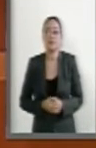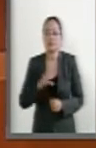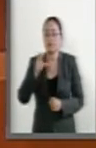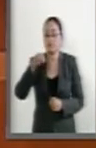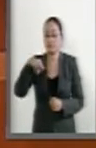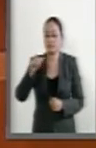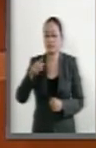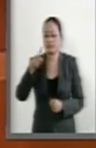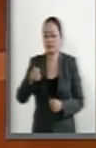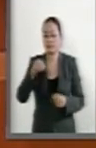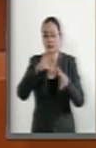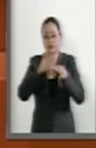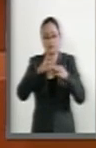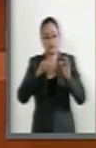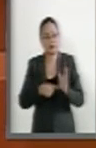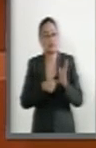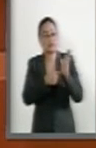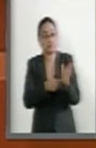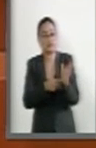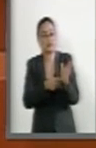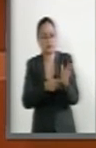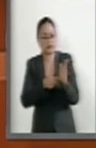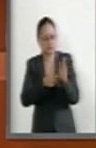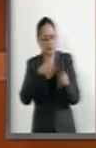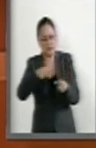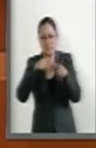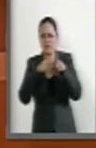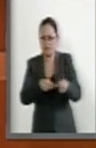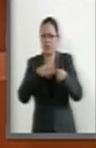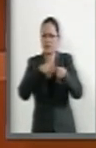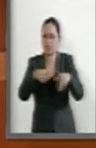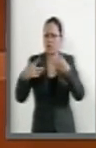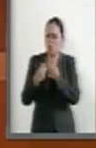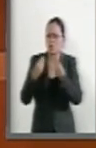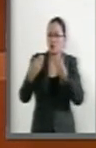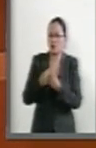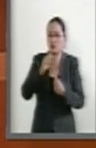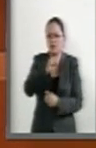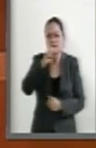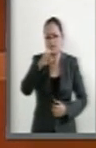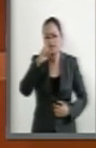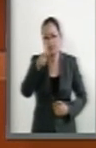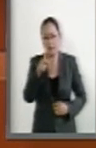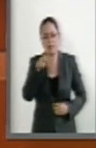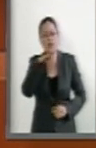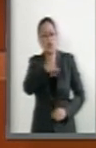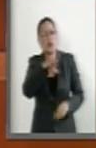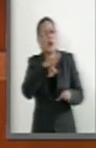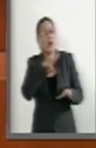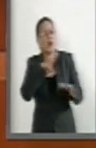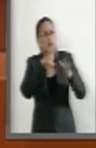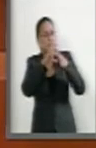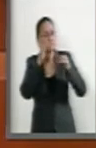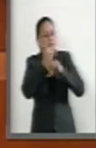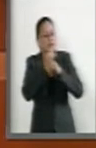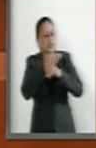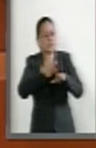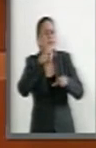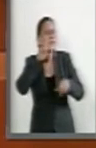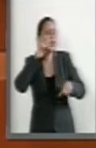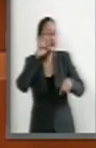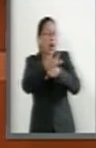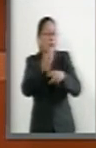asegura que se mantiene un trabajo activo con la Secretaría de Educación Pública para que la información sexual